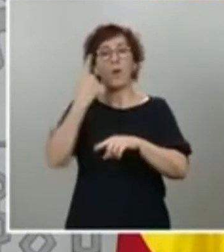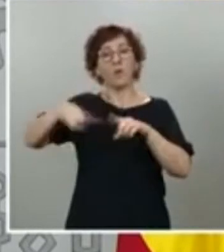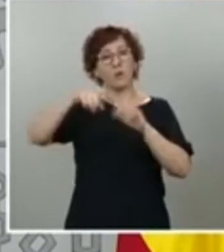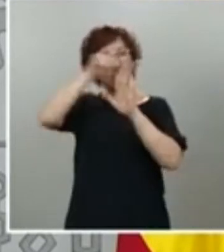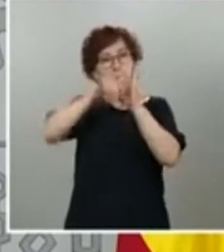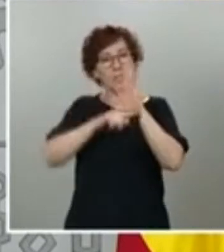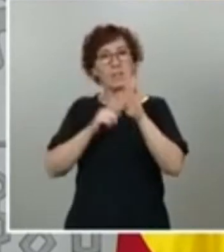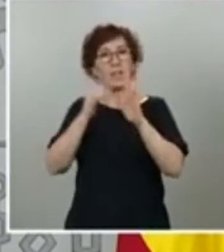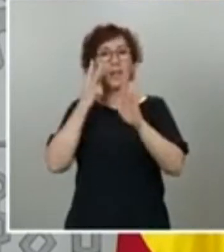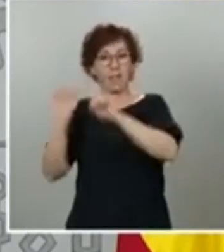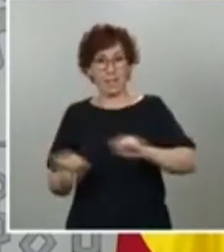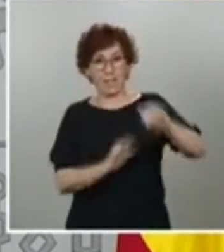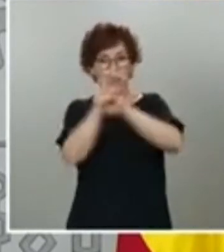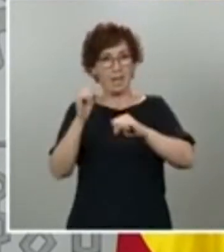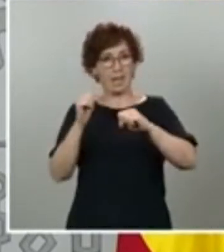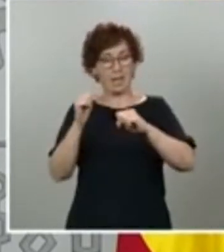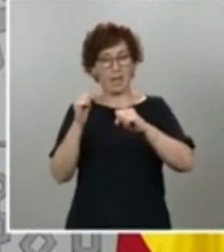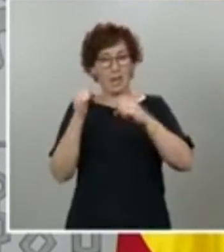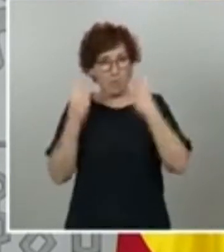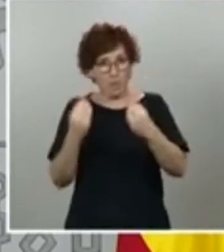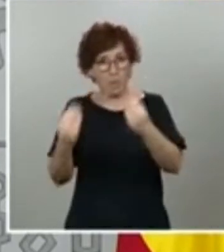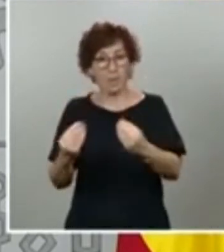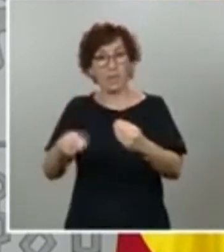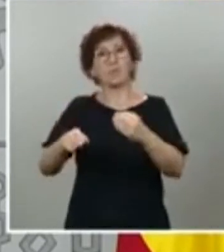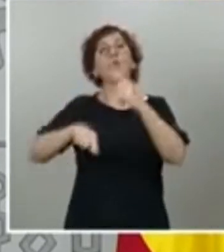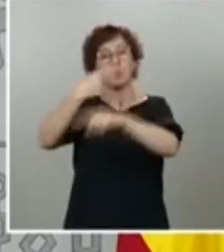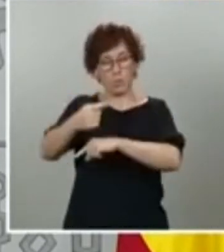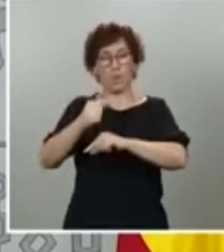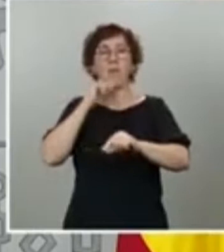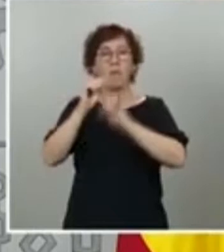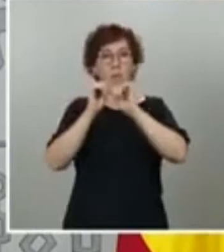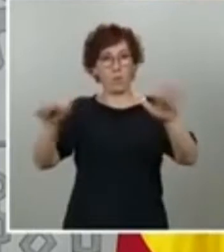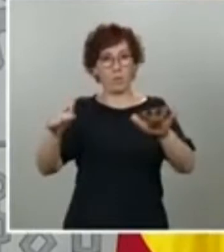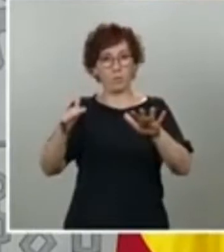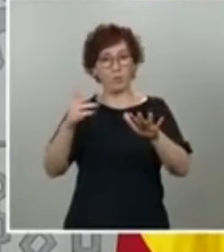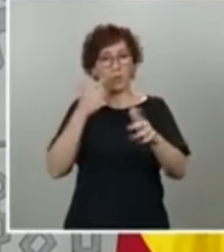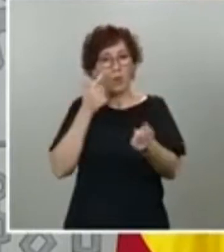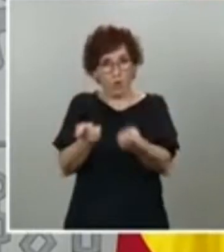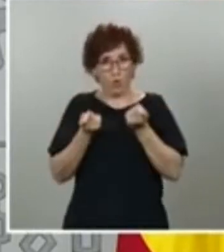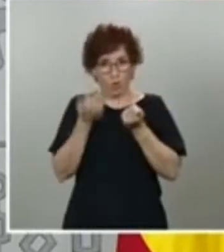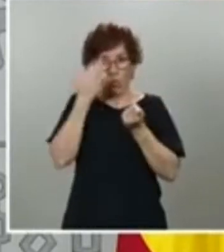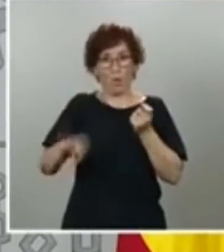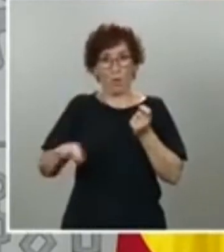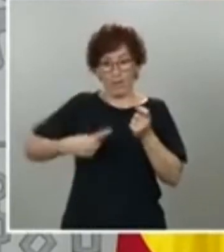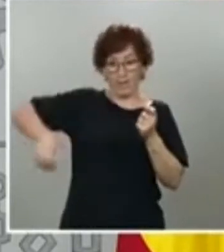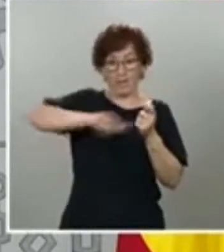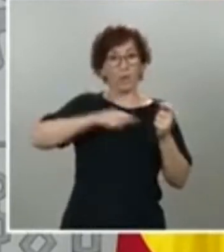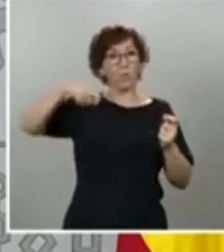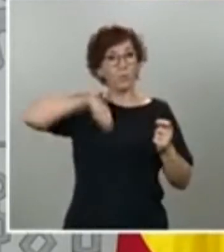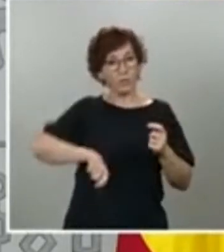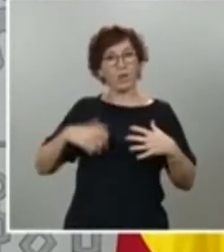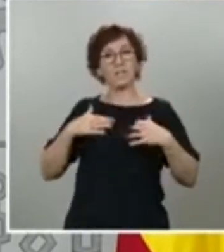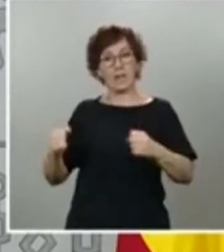que realmente están consiguiendo frenar al virus y también hacer que nuestros profesionales sanitarios puedan hacerle frente en mejores